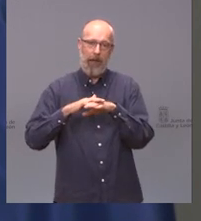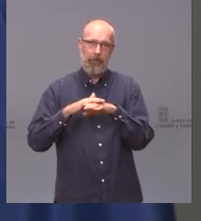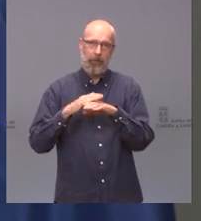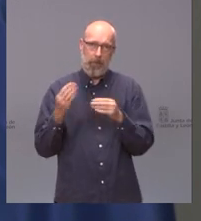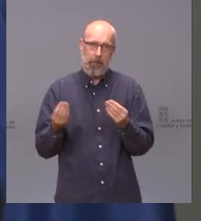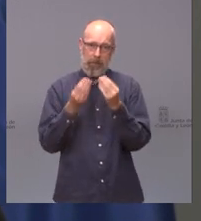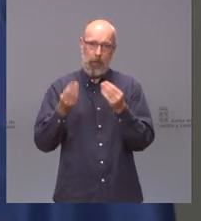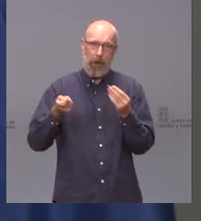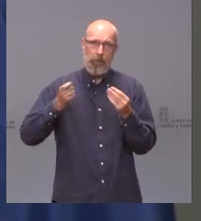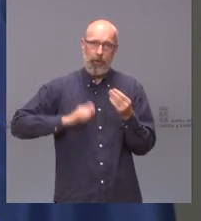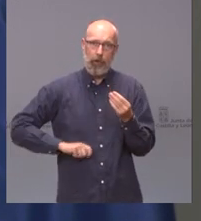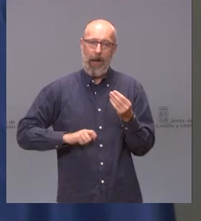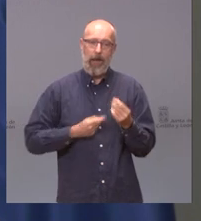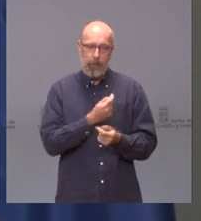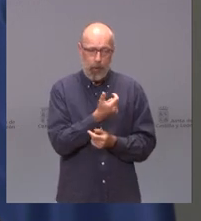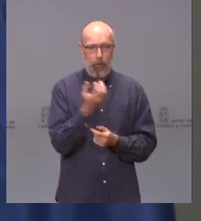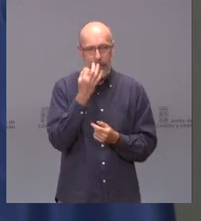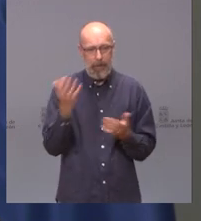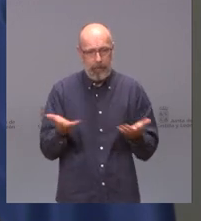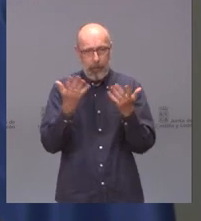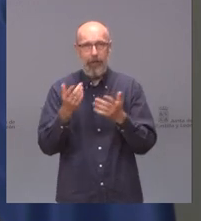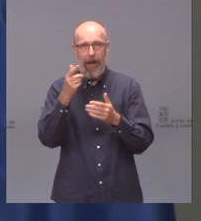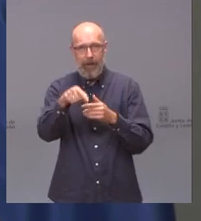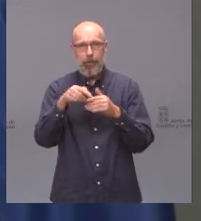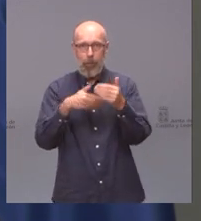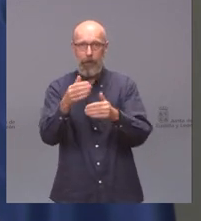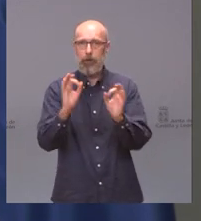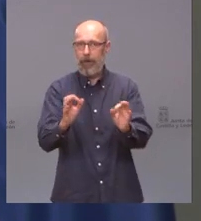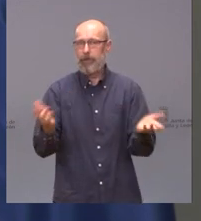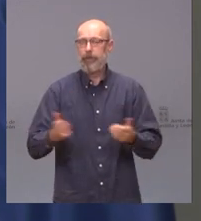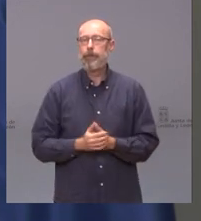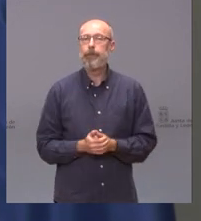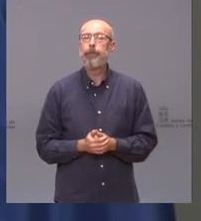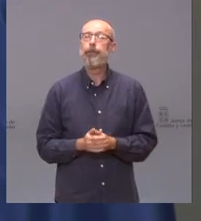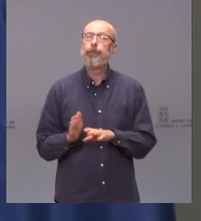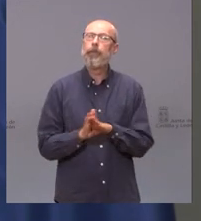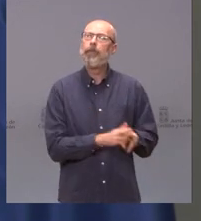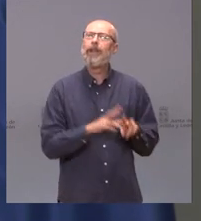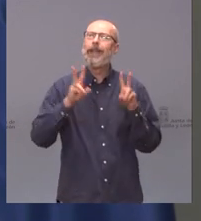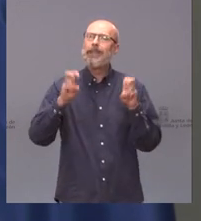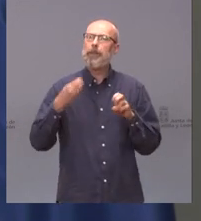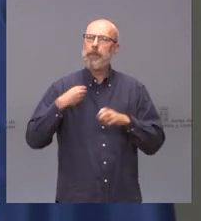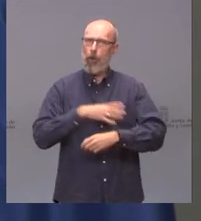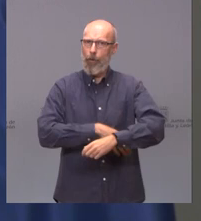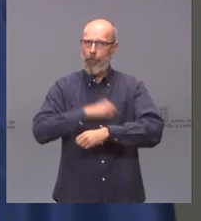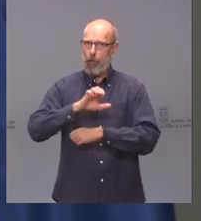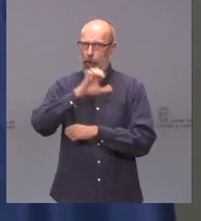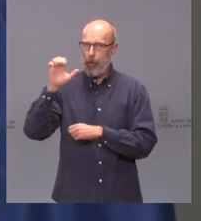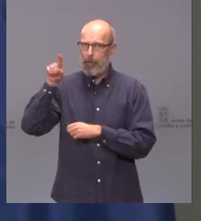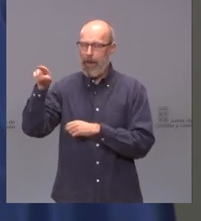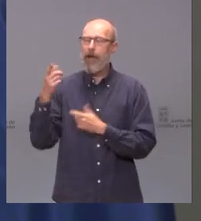profesionales tan escasos que es darles estabilidad sobre el asunto de los fondos europeos y la lucha